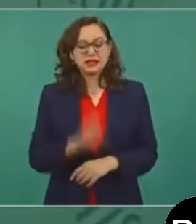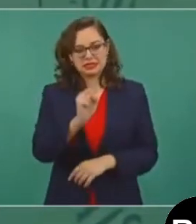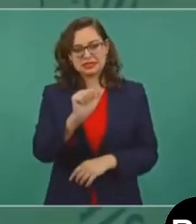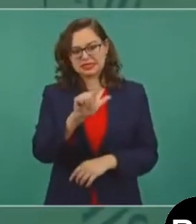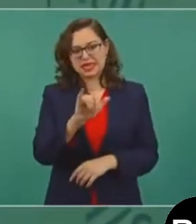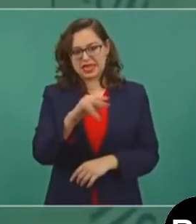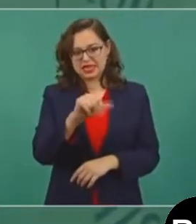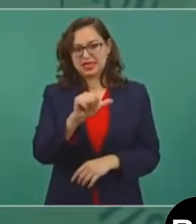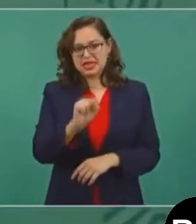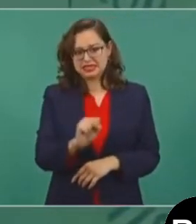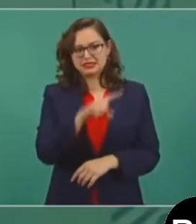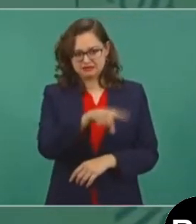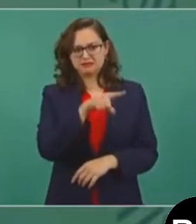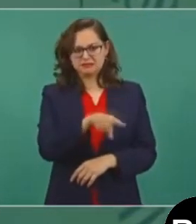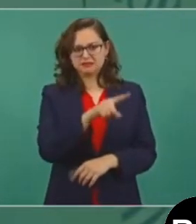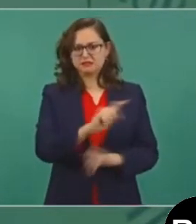desacuerdo.